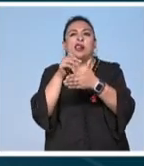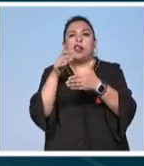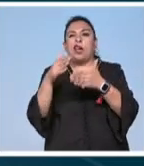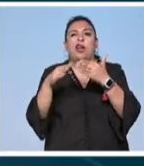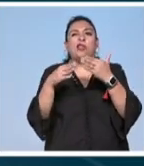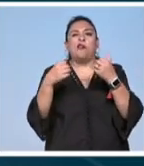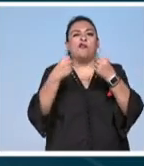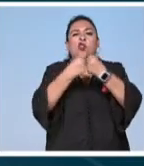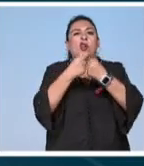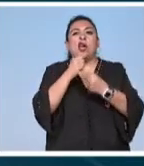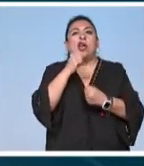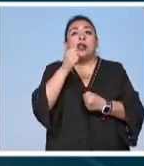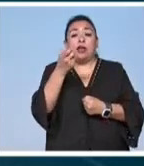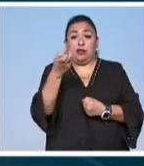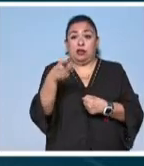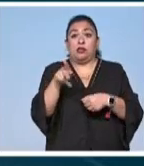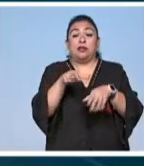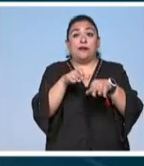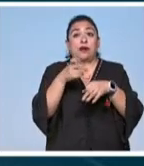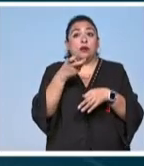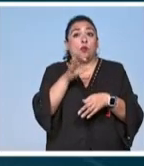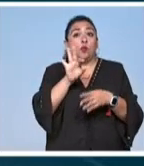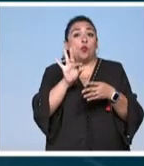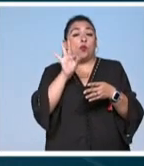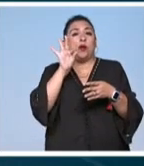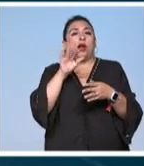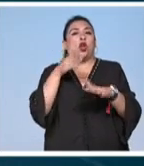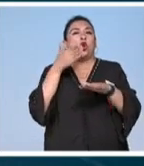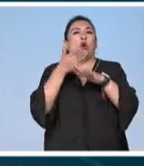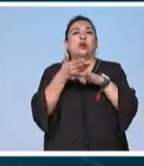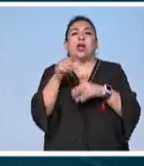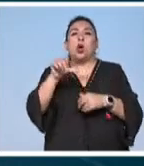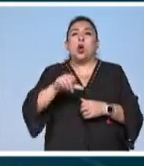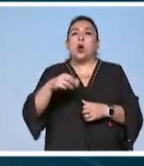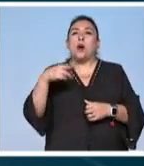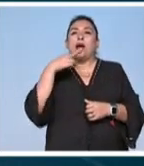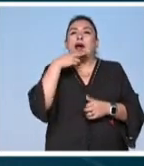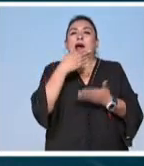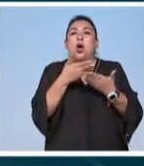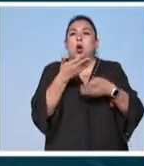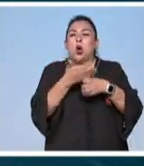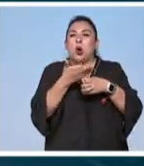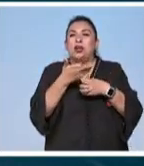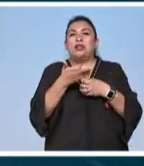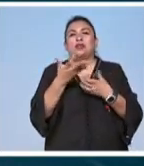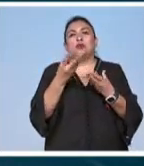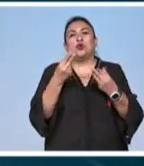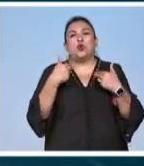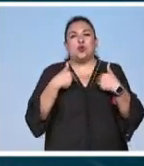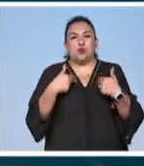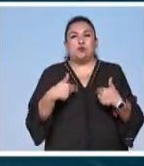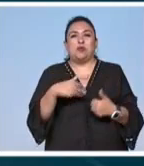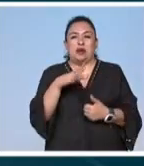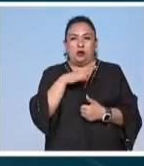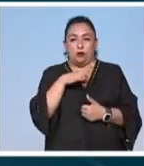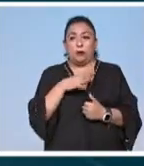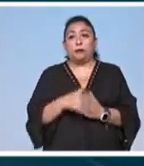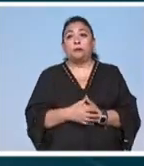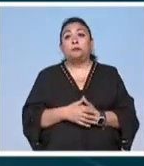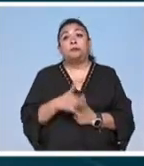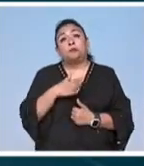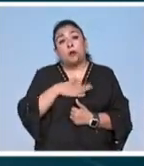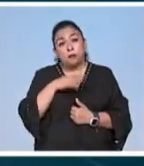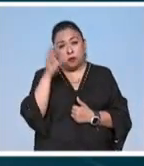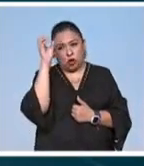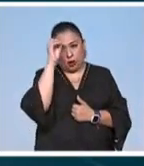fronteras y es su trabajo una alternativa contra la inmediatez que empalaga la humanidad yo creo